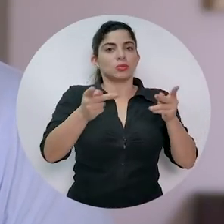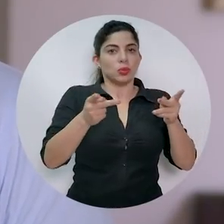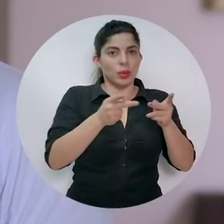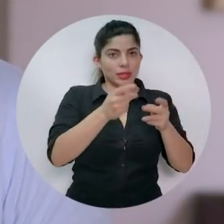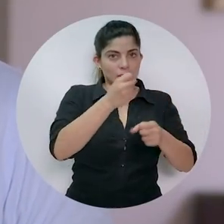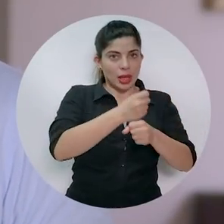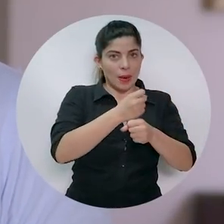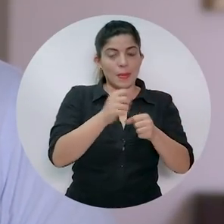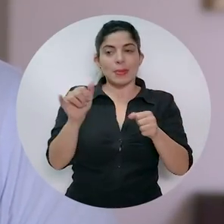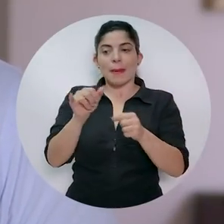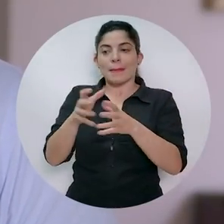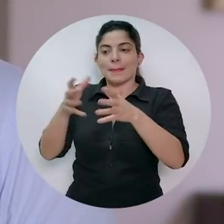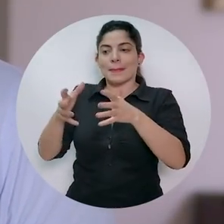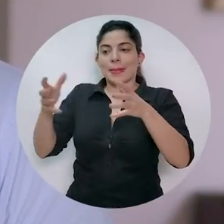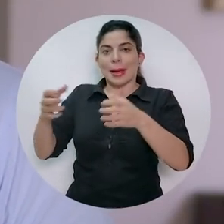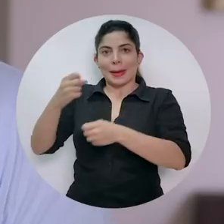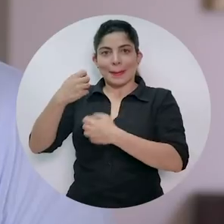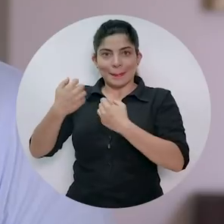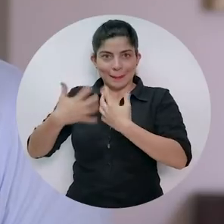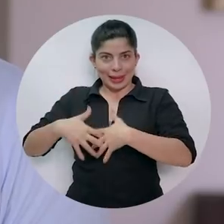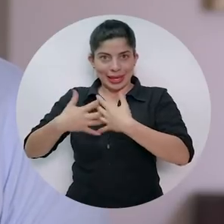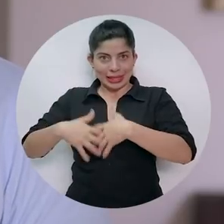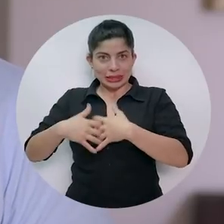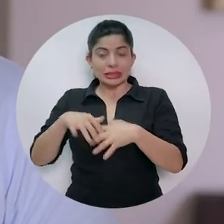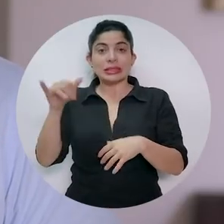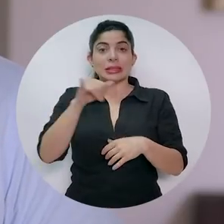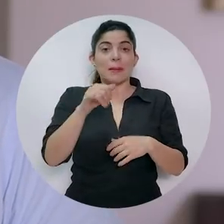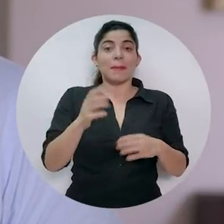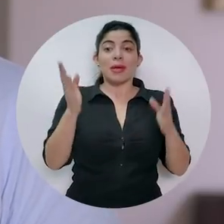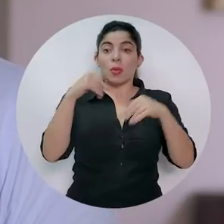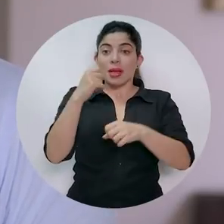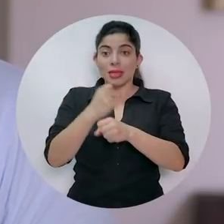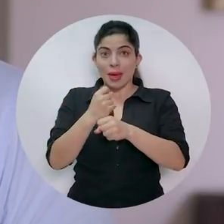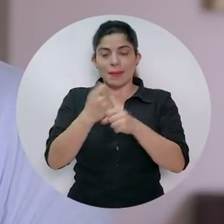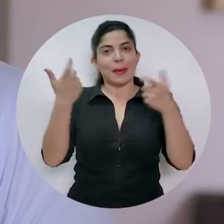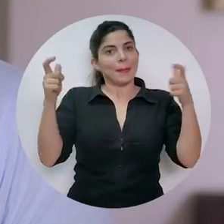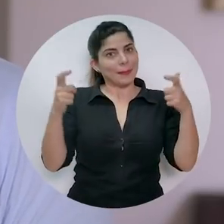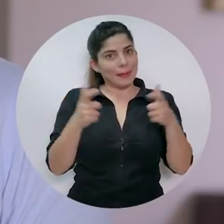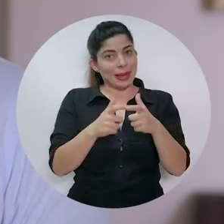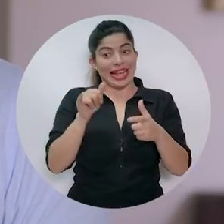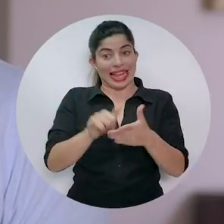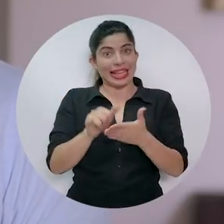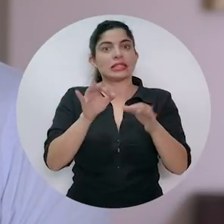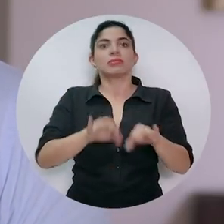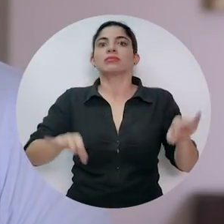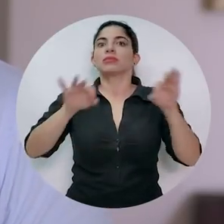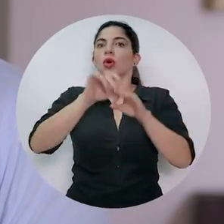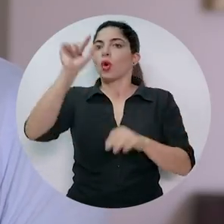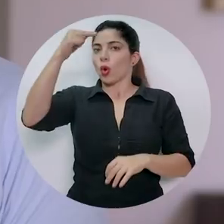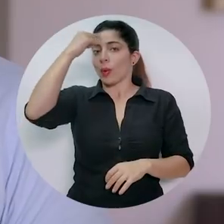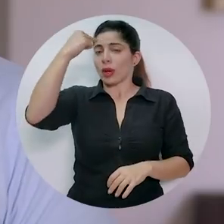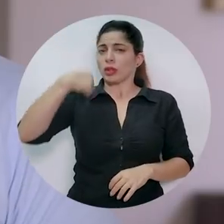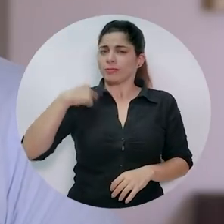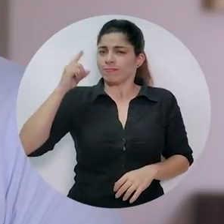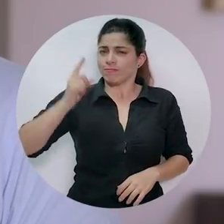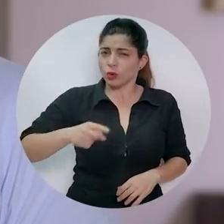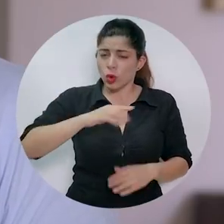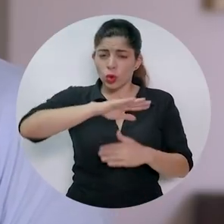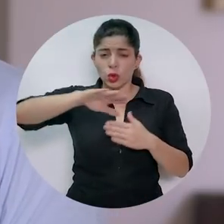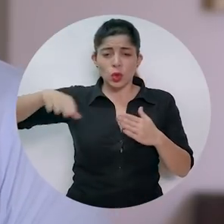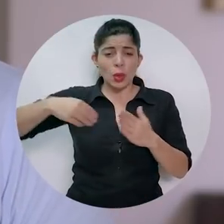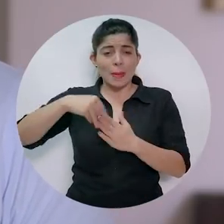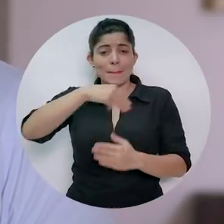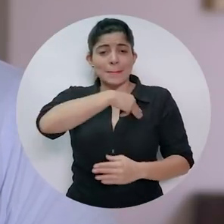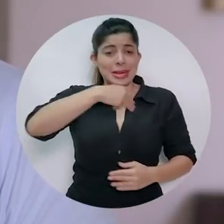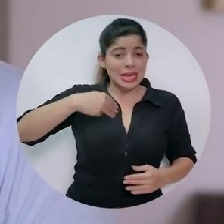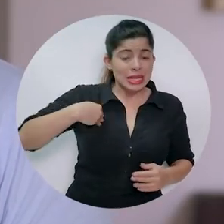empresas, así como la reducción del desempleo. Esa es la prioridad del gobierno. Mi instrucción es a todo ministro y